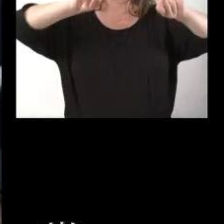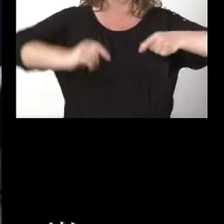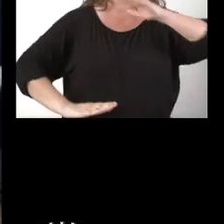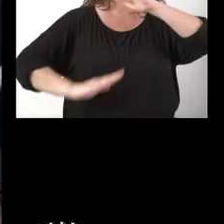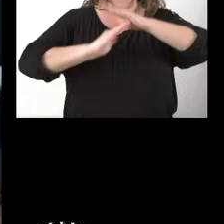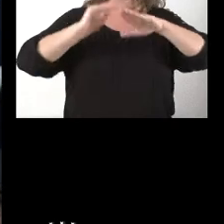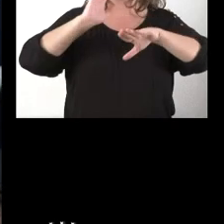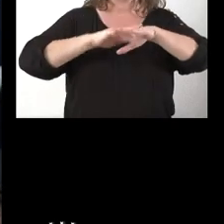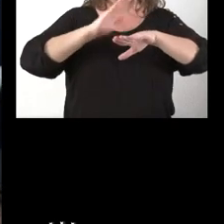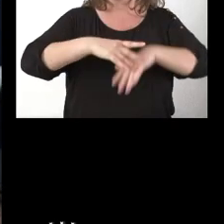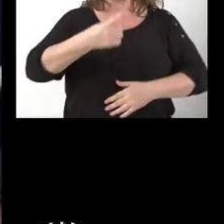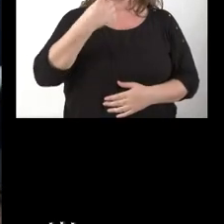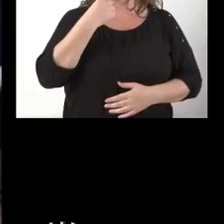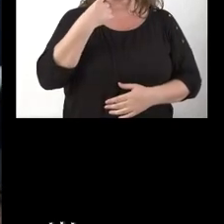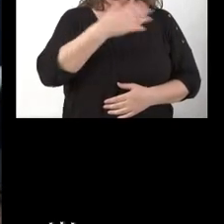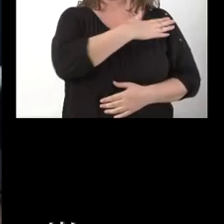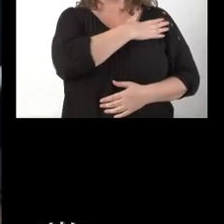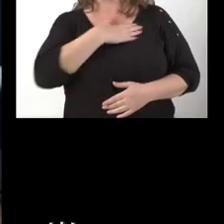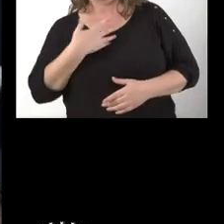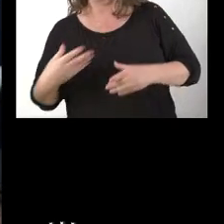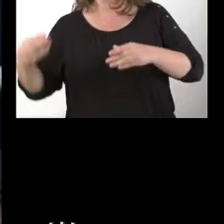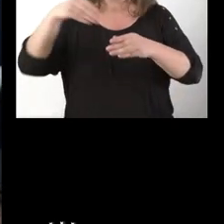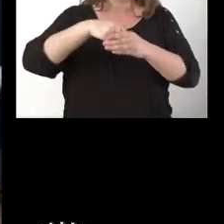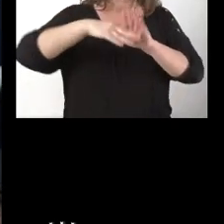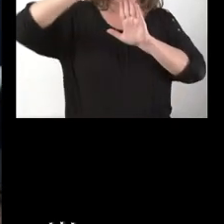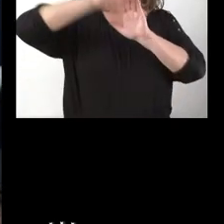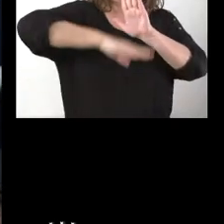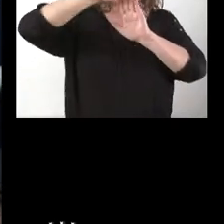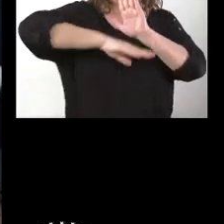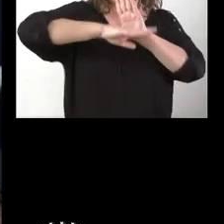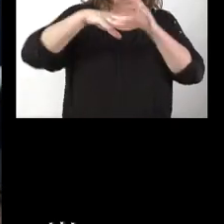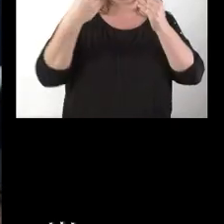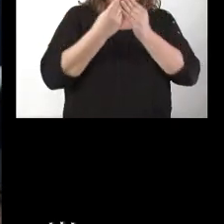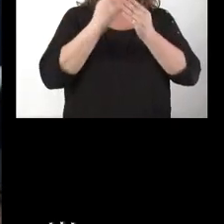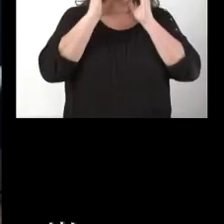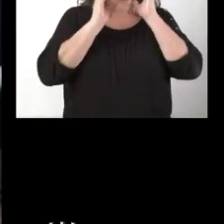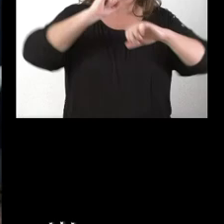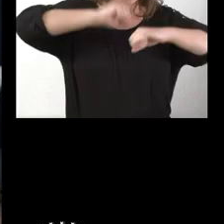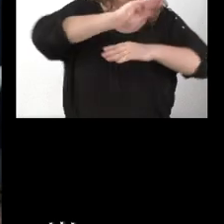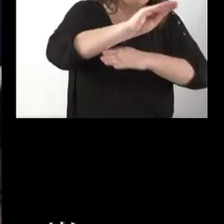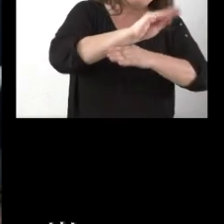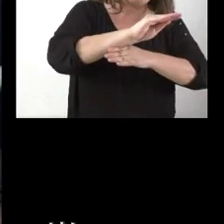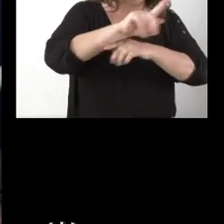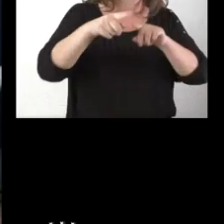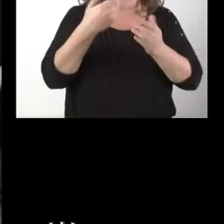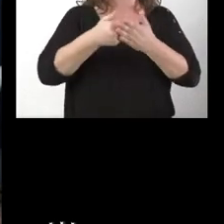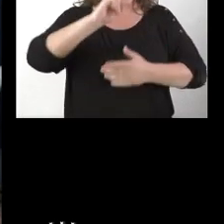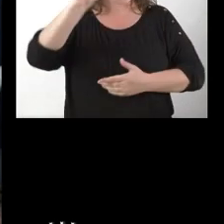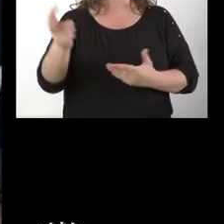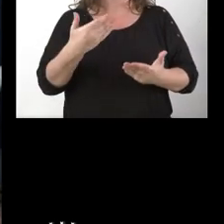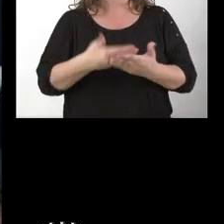porque, según dicen, pretenden incluirles en una categoría, junto con gerocultores, sociosanitarios y otras certificaciones profesionales,